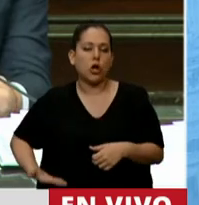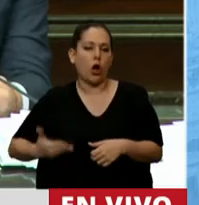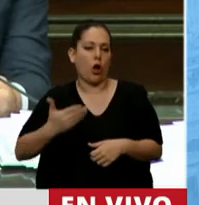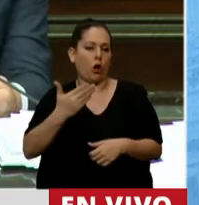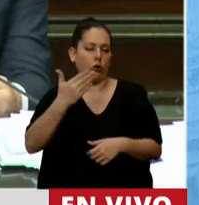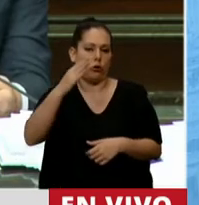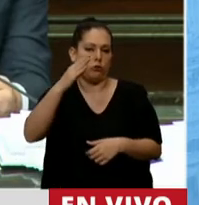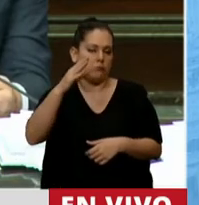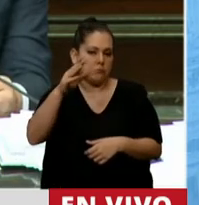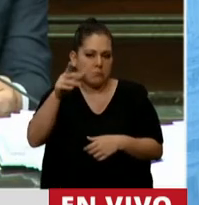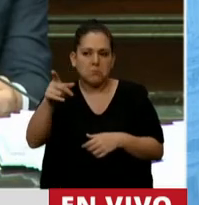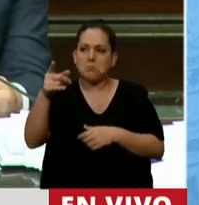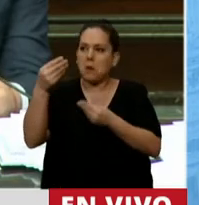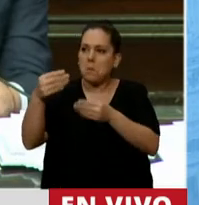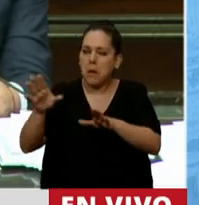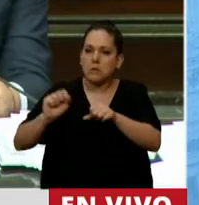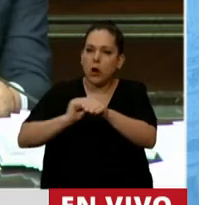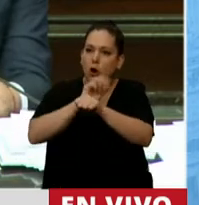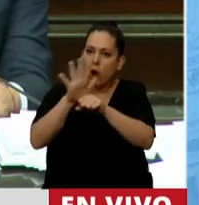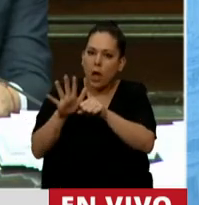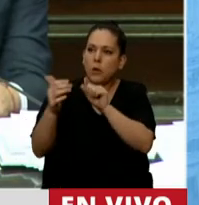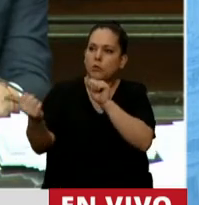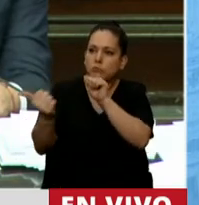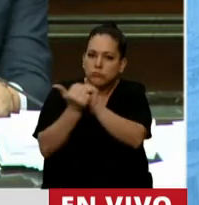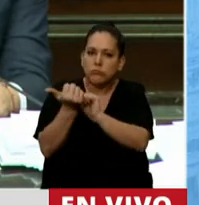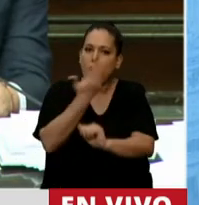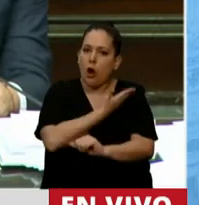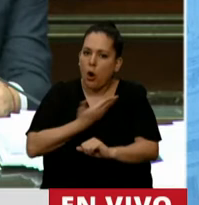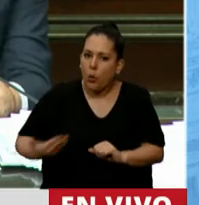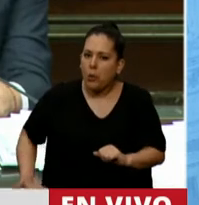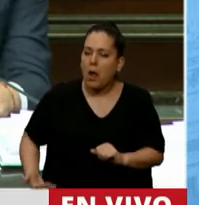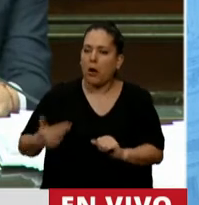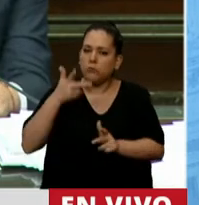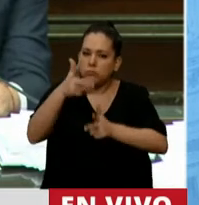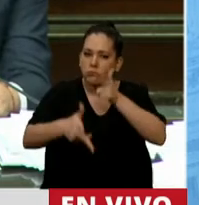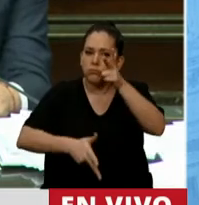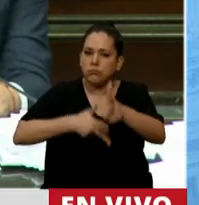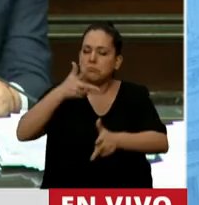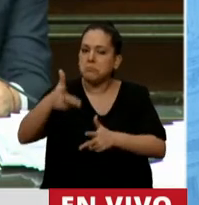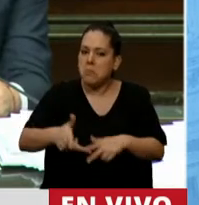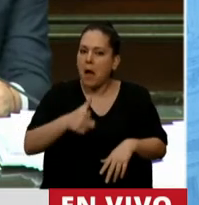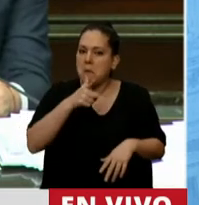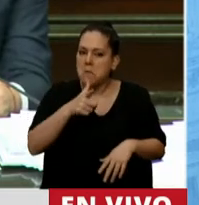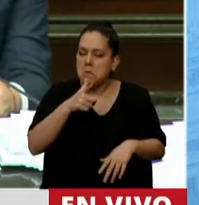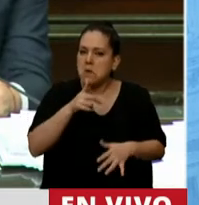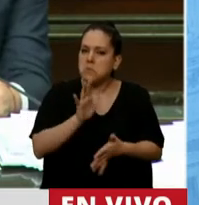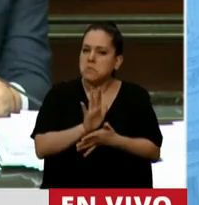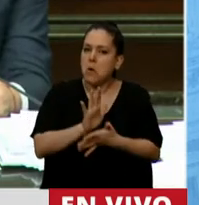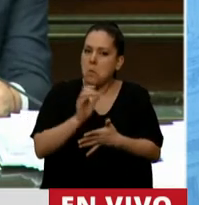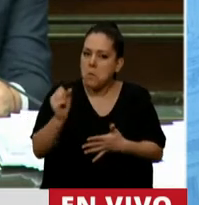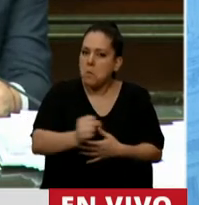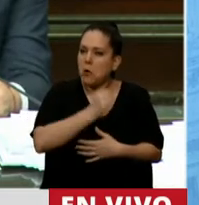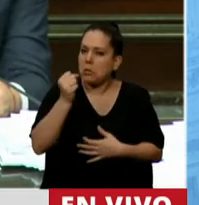gobierno en el comienzo de la pandemia, me parece que ha sido muy importante porque eso se ajusta a la verdad.